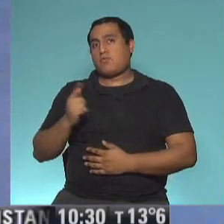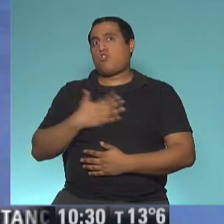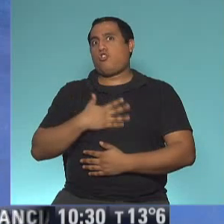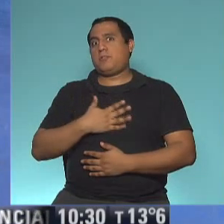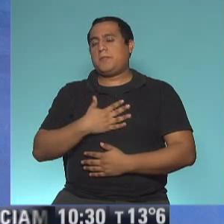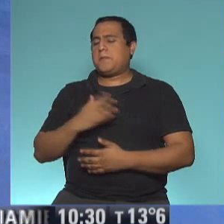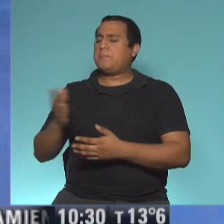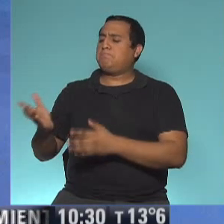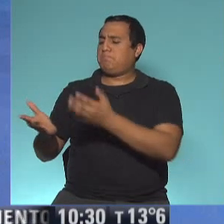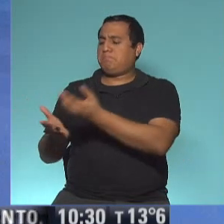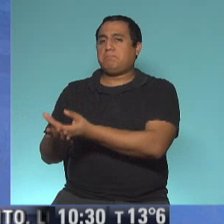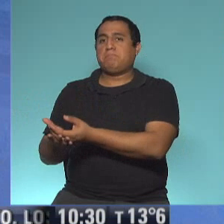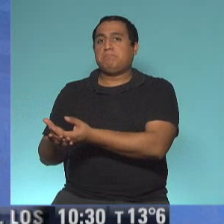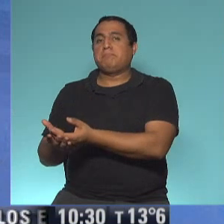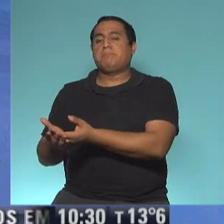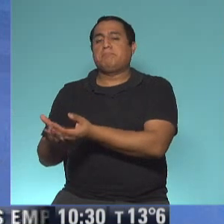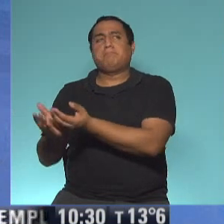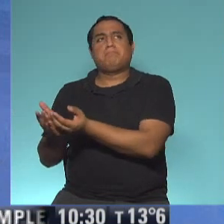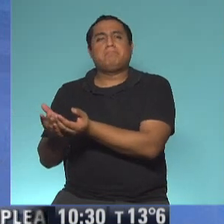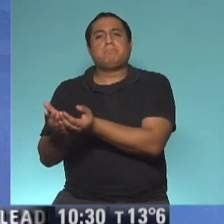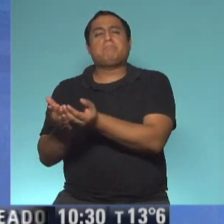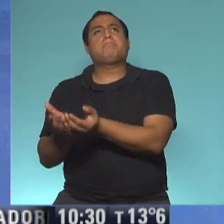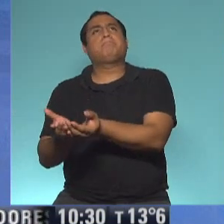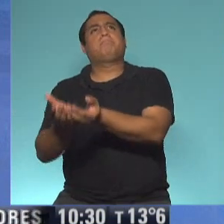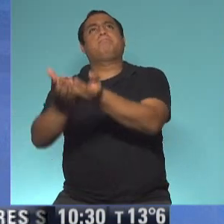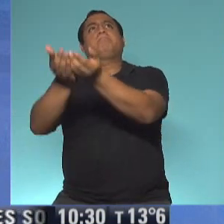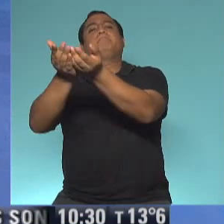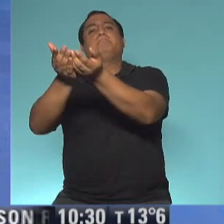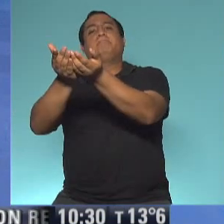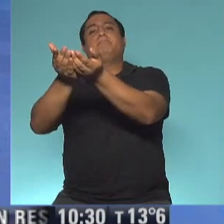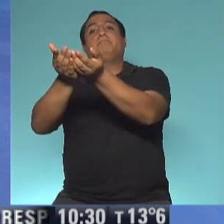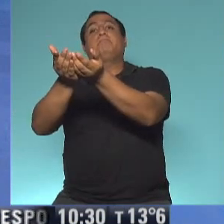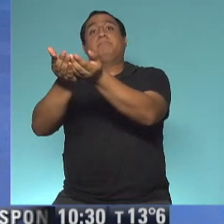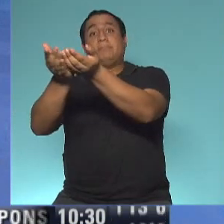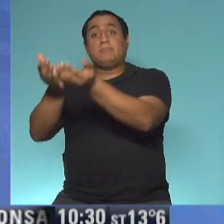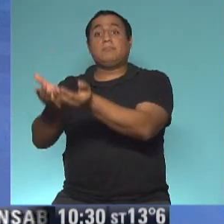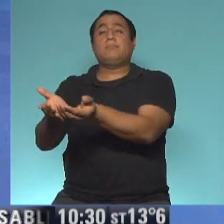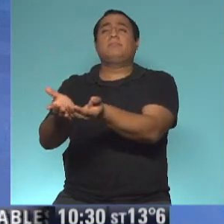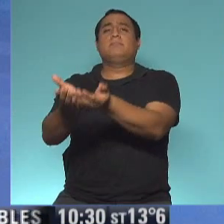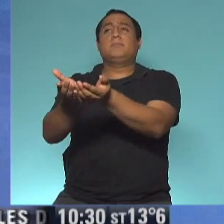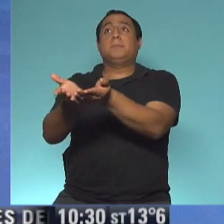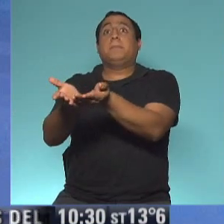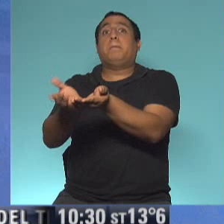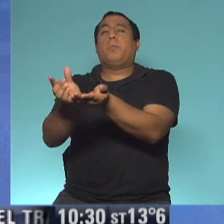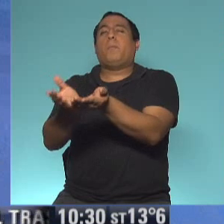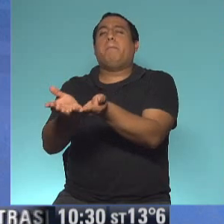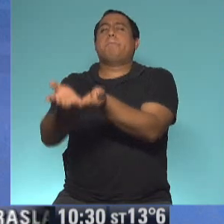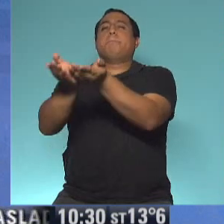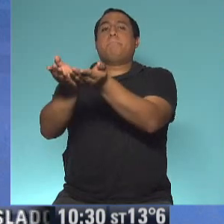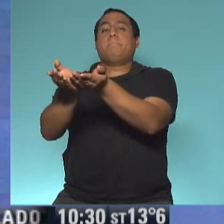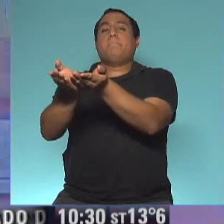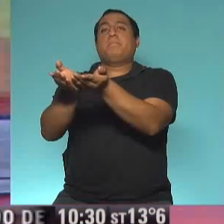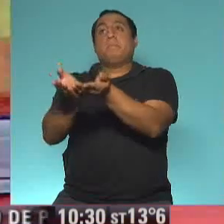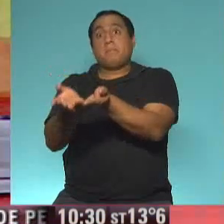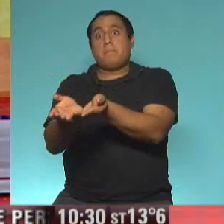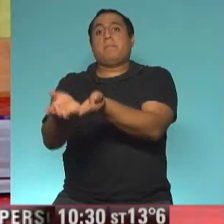la tomó entre sus dos manos, la levantó en el aire y allí, dándole un pequeño impulso, trató